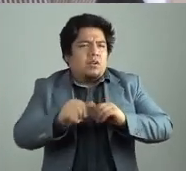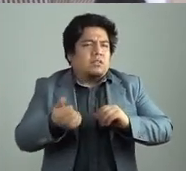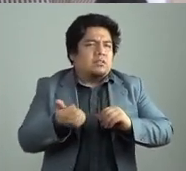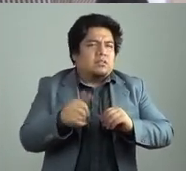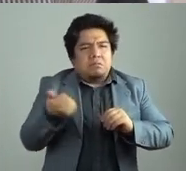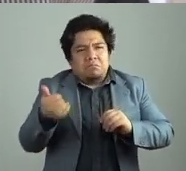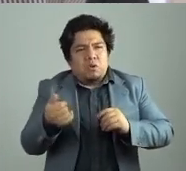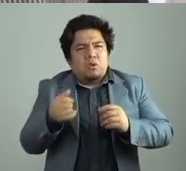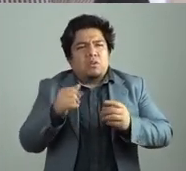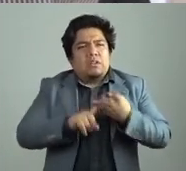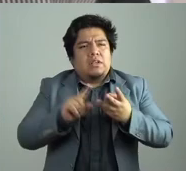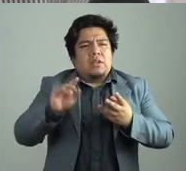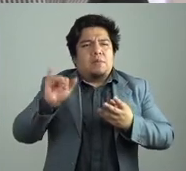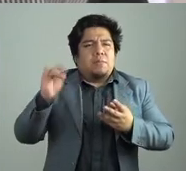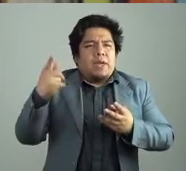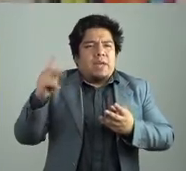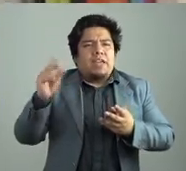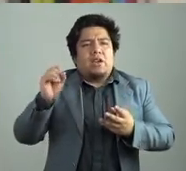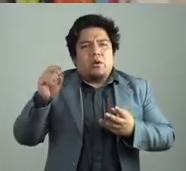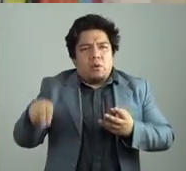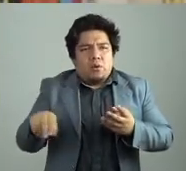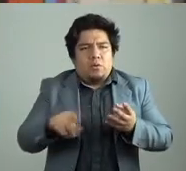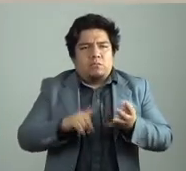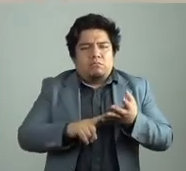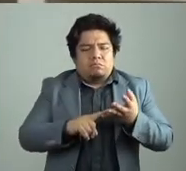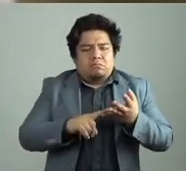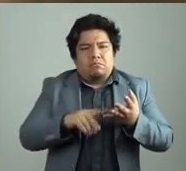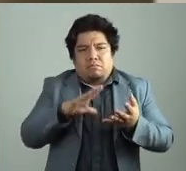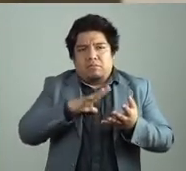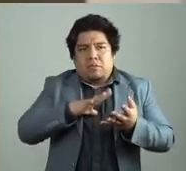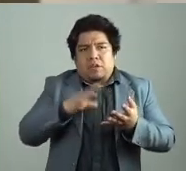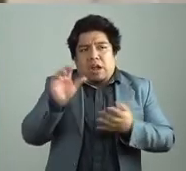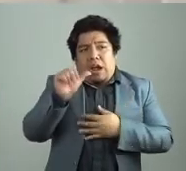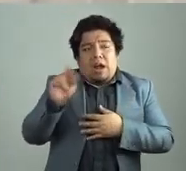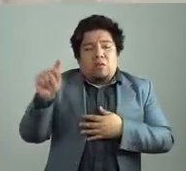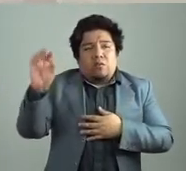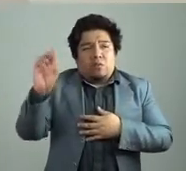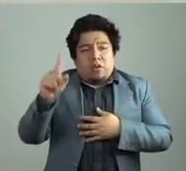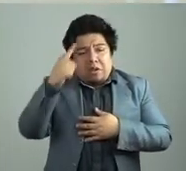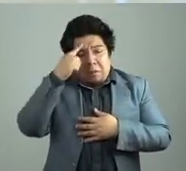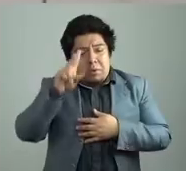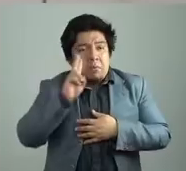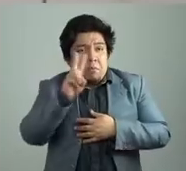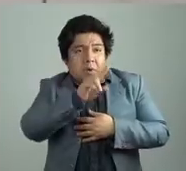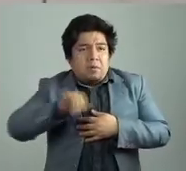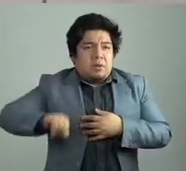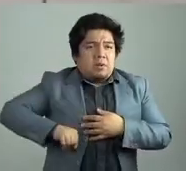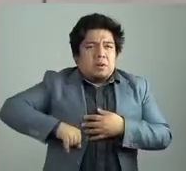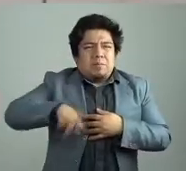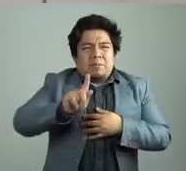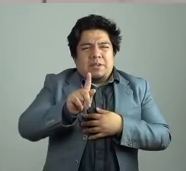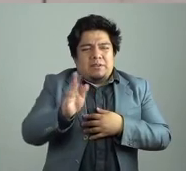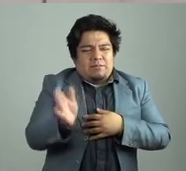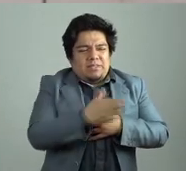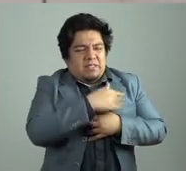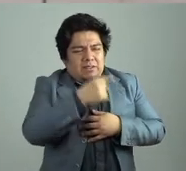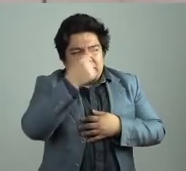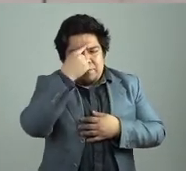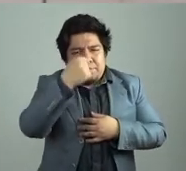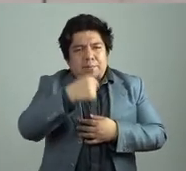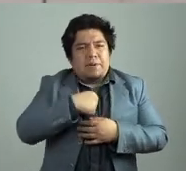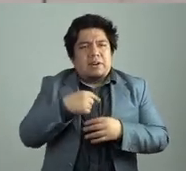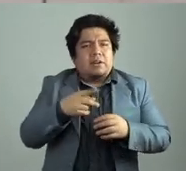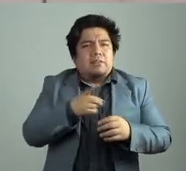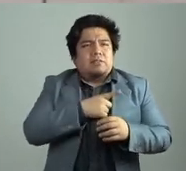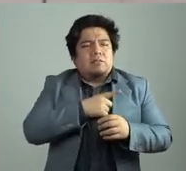este, Tadeusz Kantor. O sea, hay autores que me interesan muchísimo, pero a mí, los que me interesan, digo, después ya de hacer